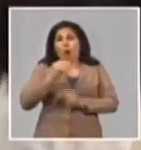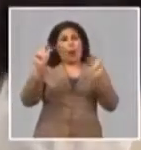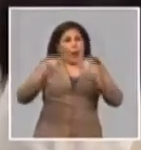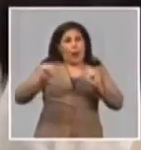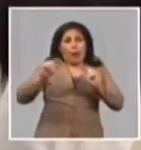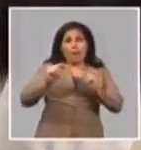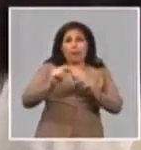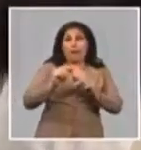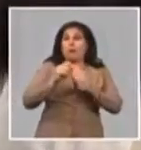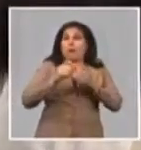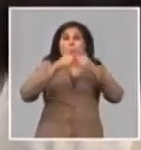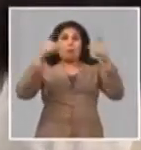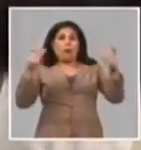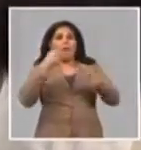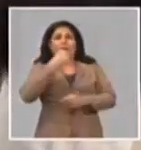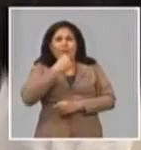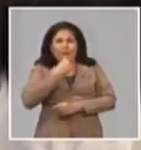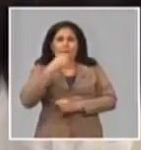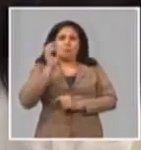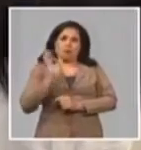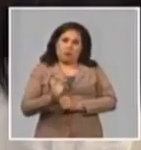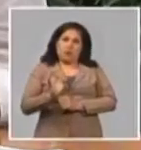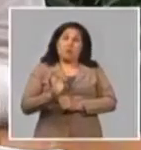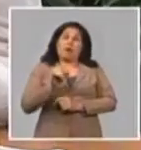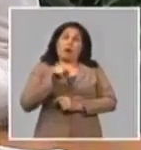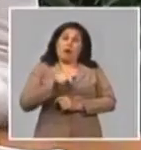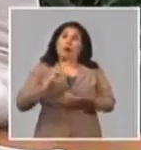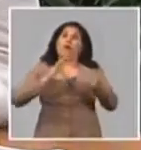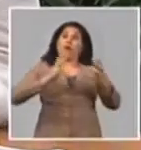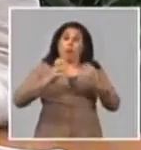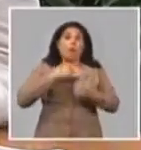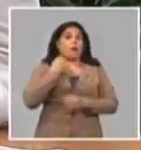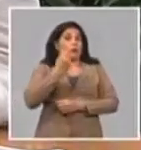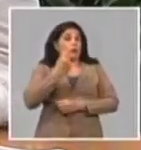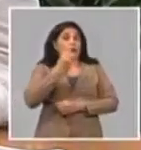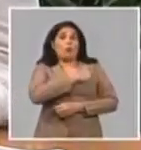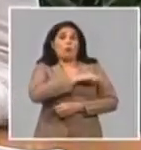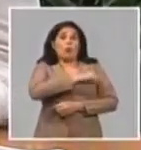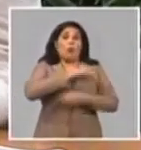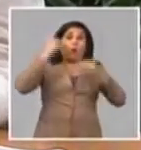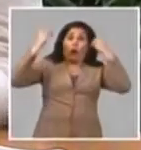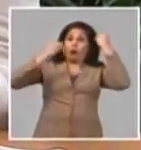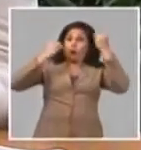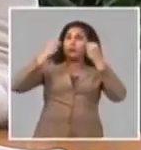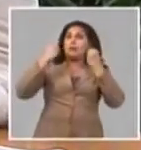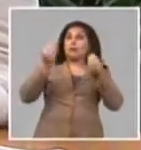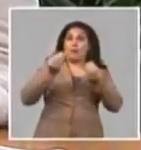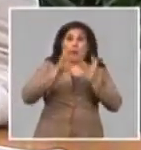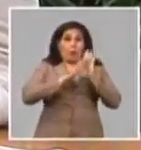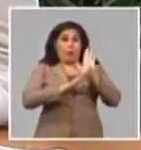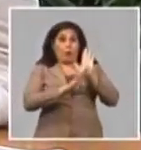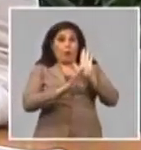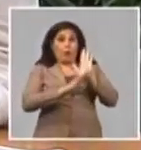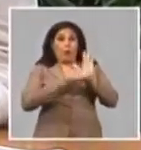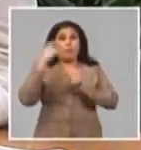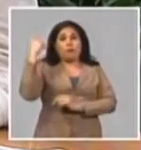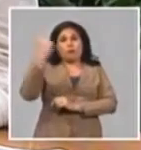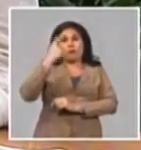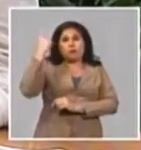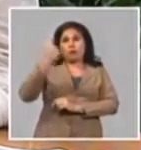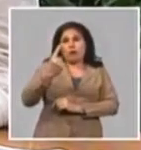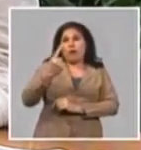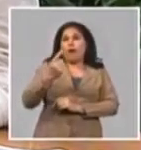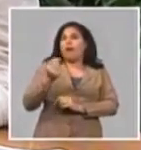política mucho más integral, mucho más amplia, pero a nosotros nos corresponde desde el programa este nacional y la